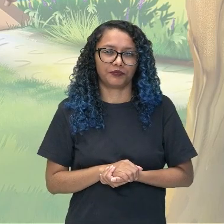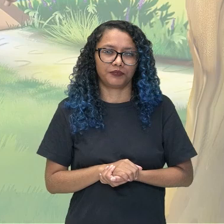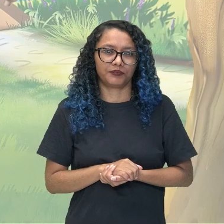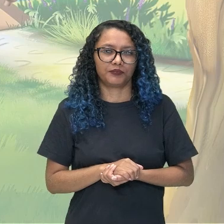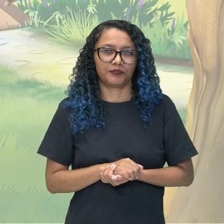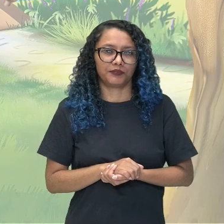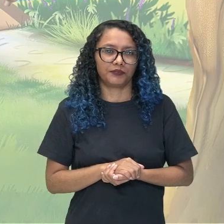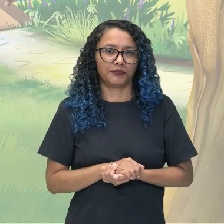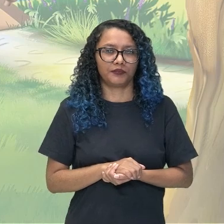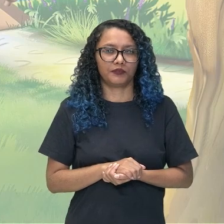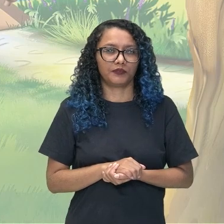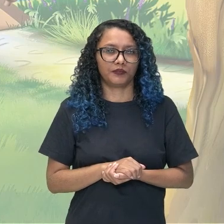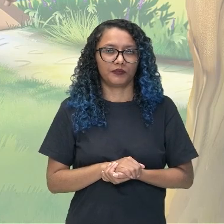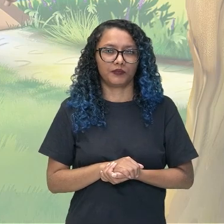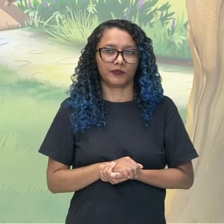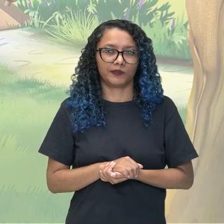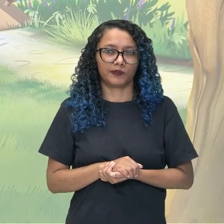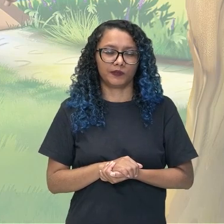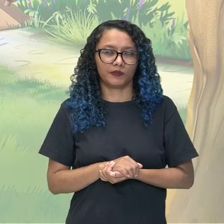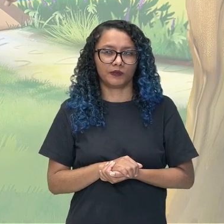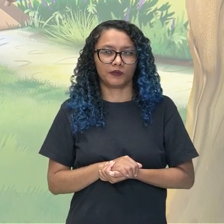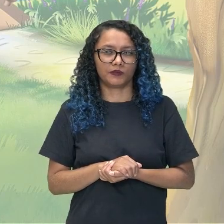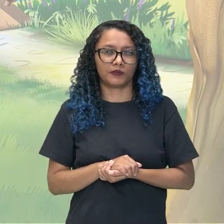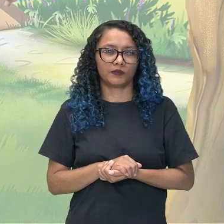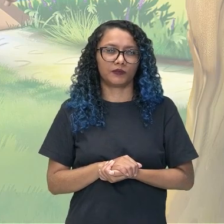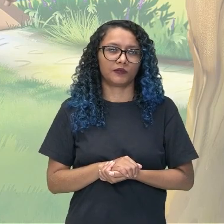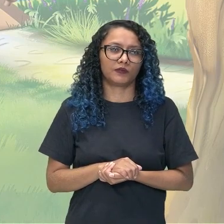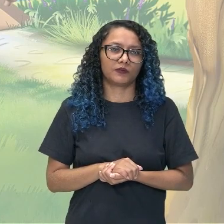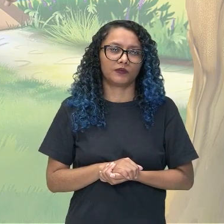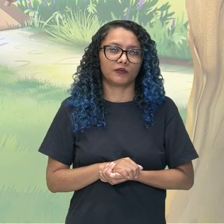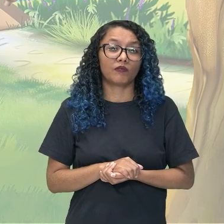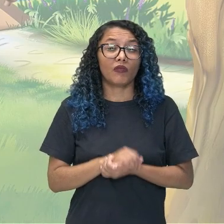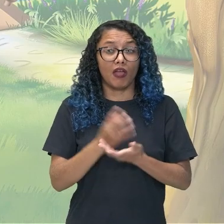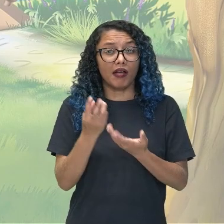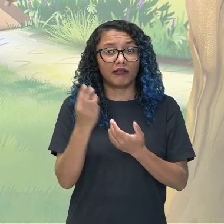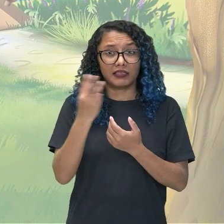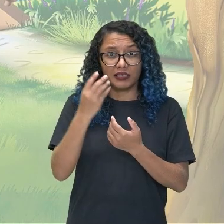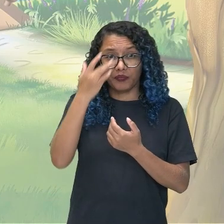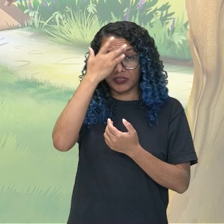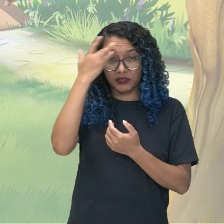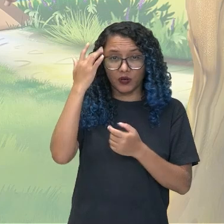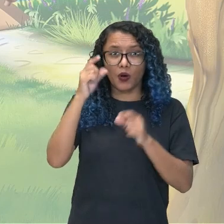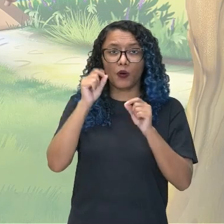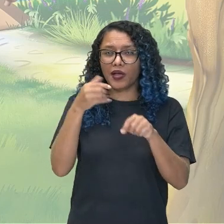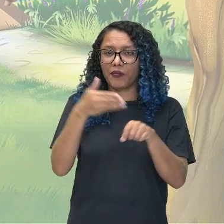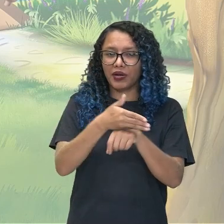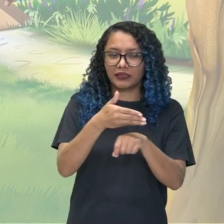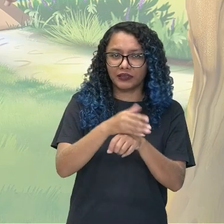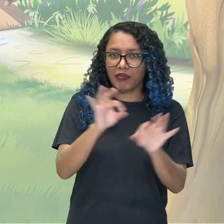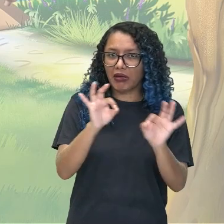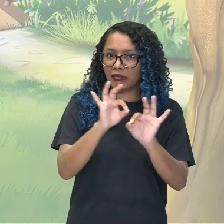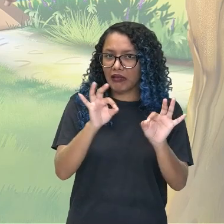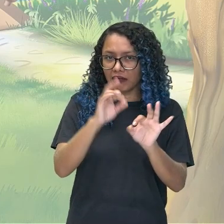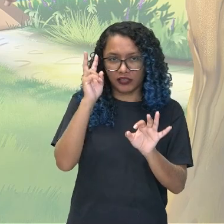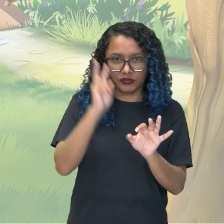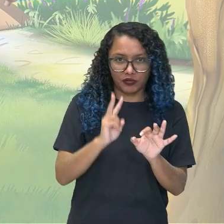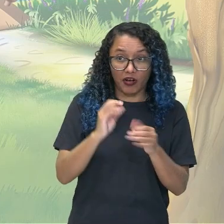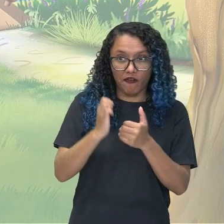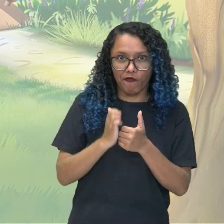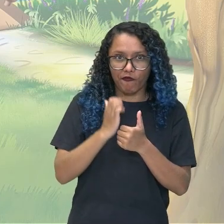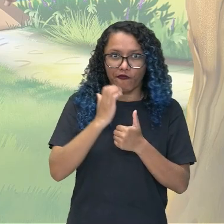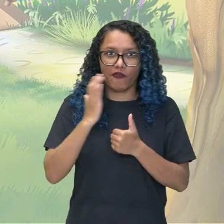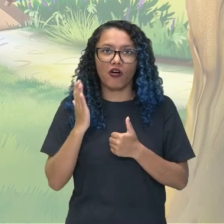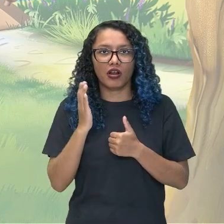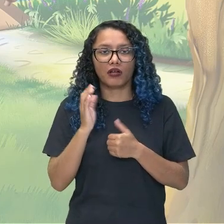Entonces, la tercera persona, él está allí de forma externa. Y ahí tenemos los personajes. ¿Cuáles son los